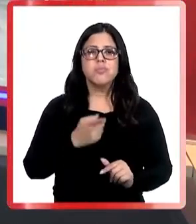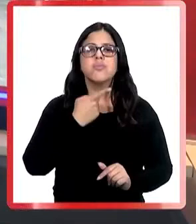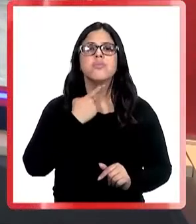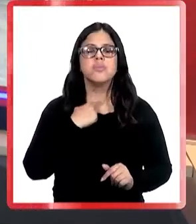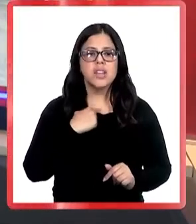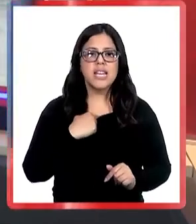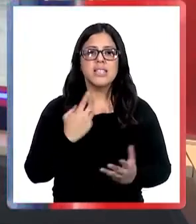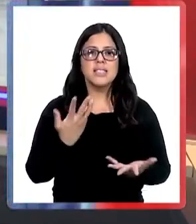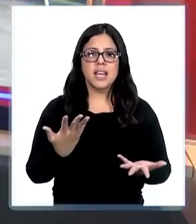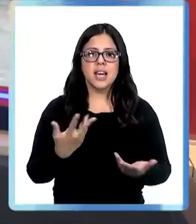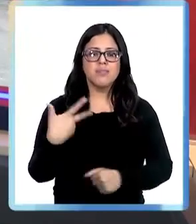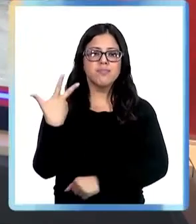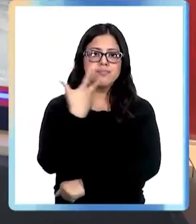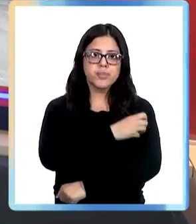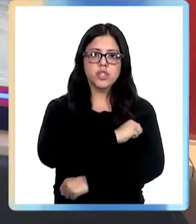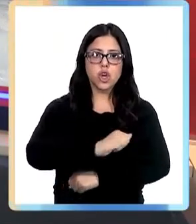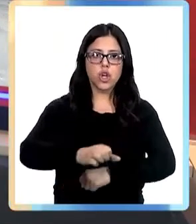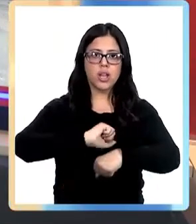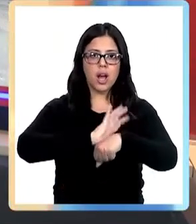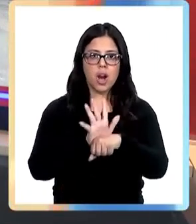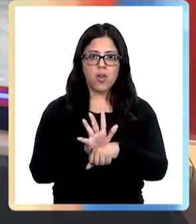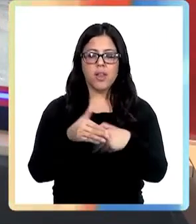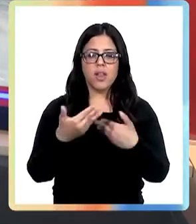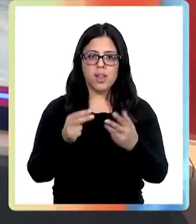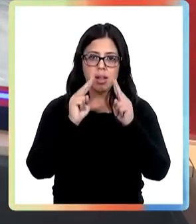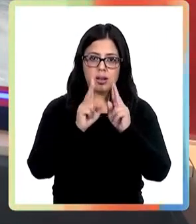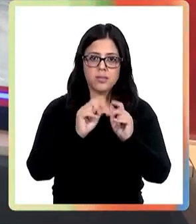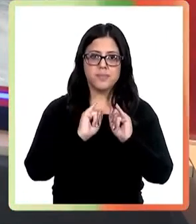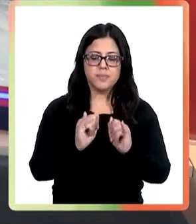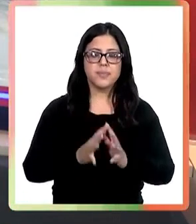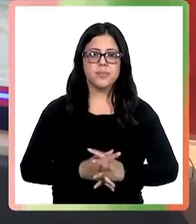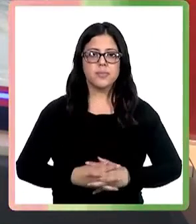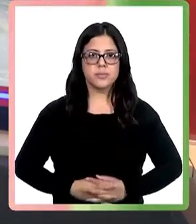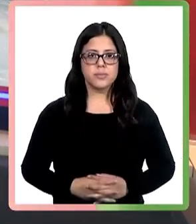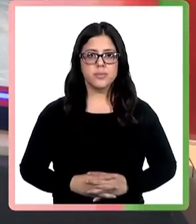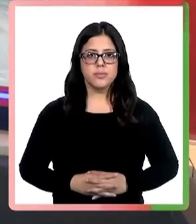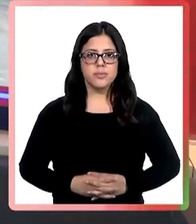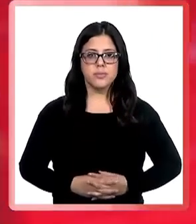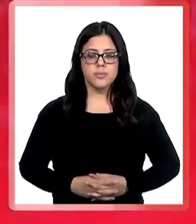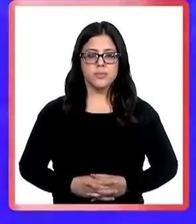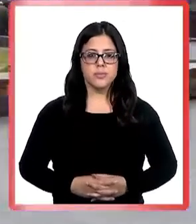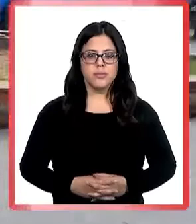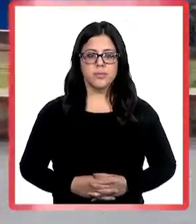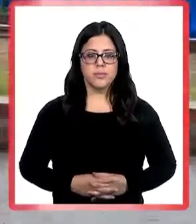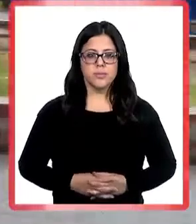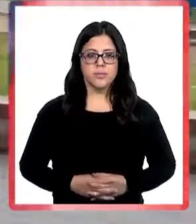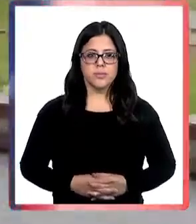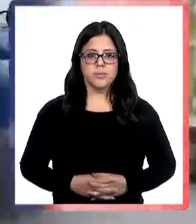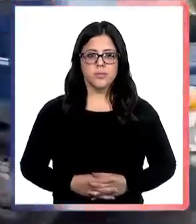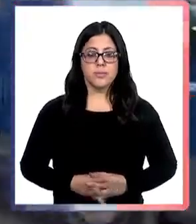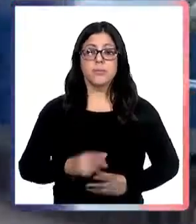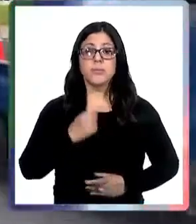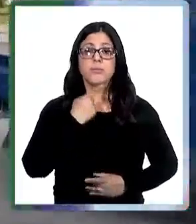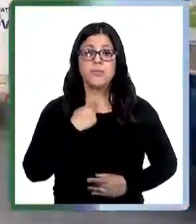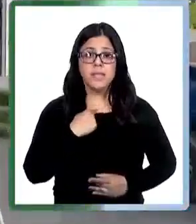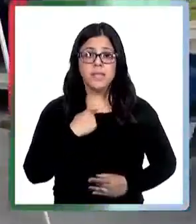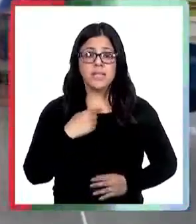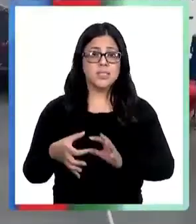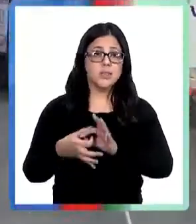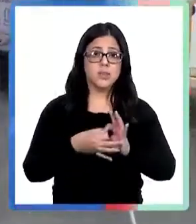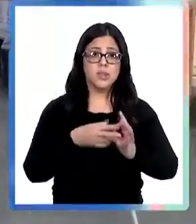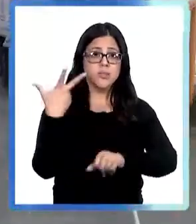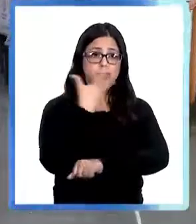interés por aplicarse la vacuna contra el virus. Iquique Televisión tiene los detalles. El interés por las